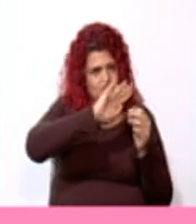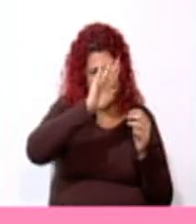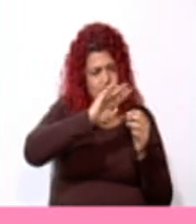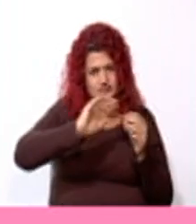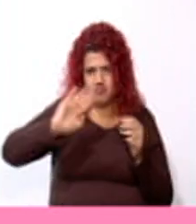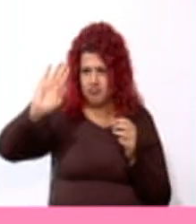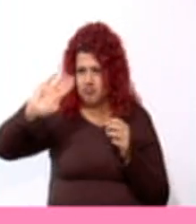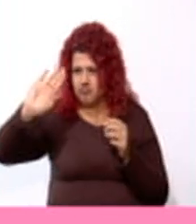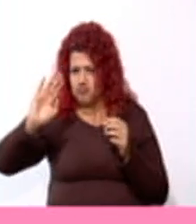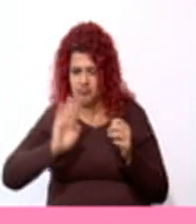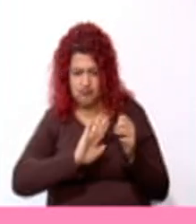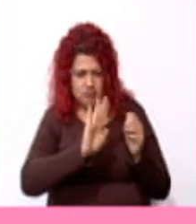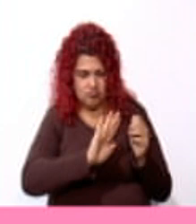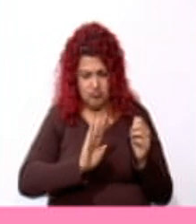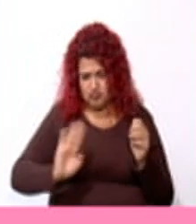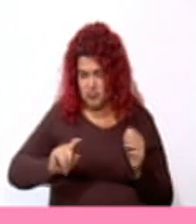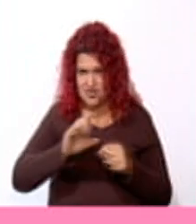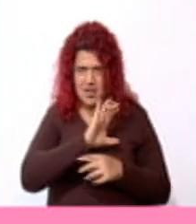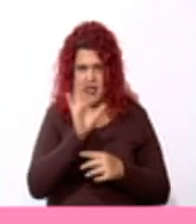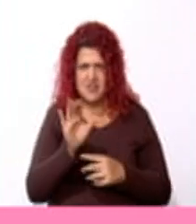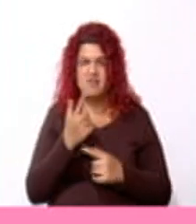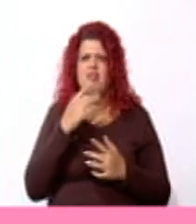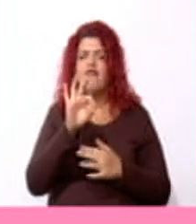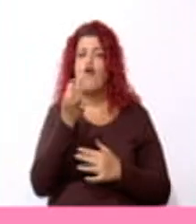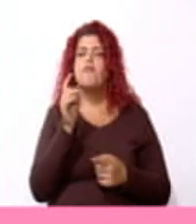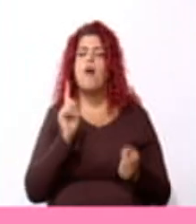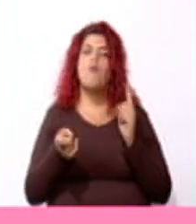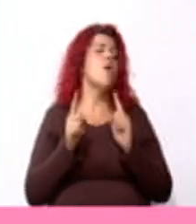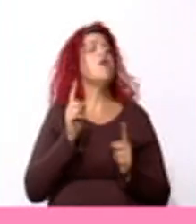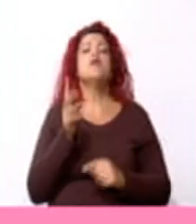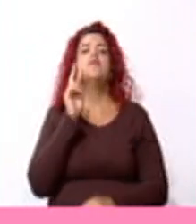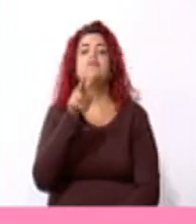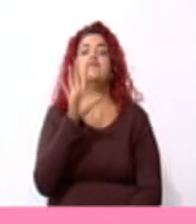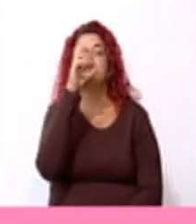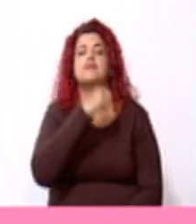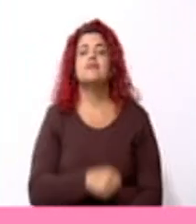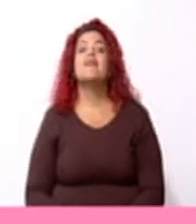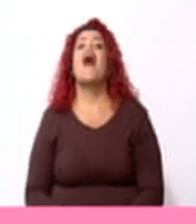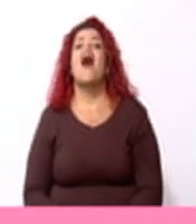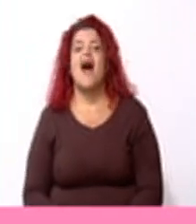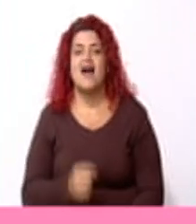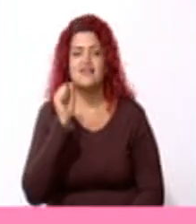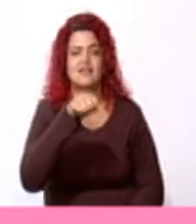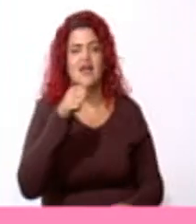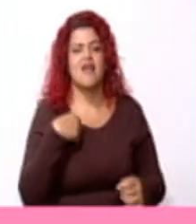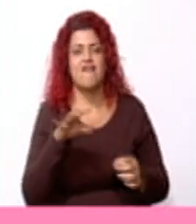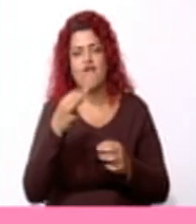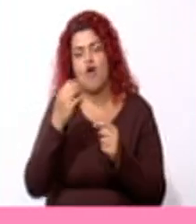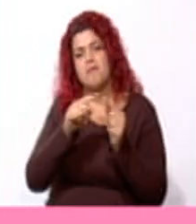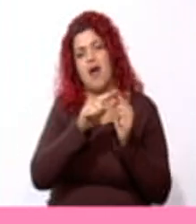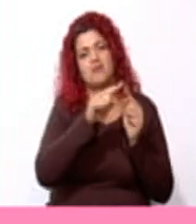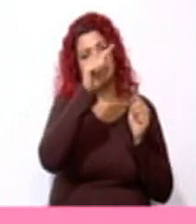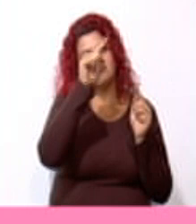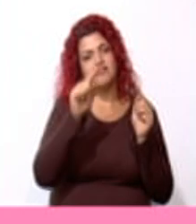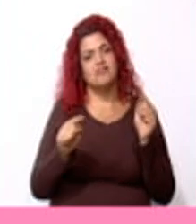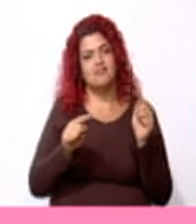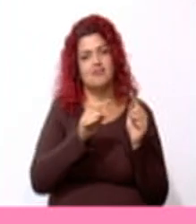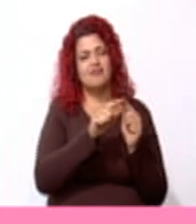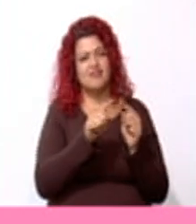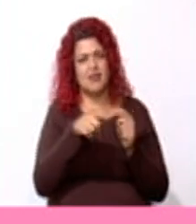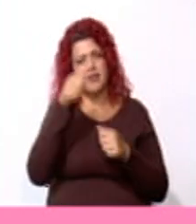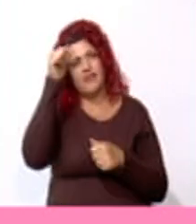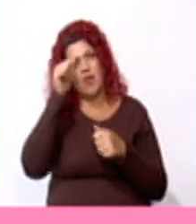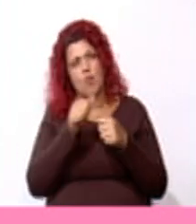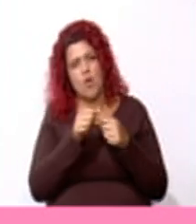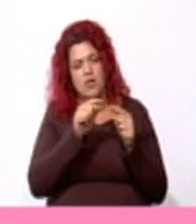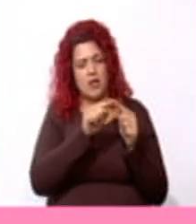celeste. ¿Qué forma tienen? A ver. Muy bien. Forma triangular. Y recuerdan que en la fórmula